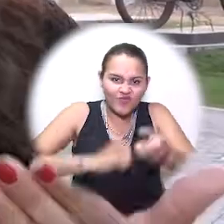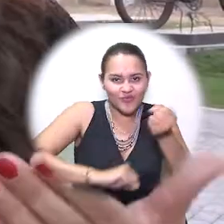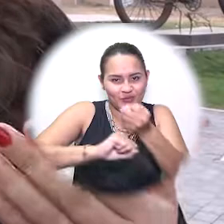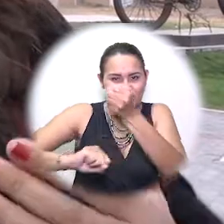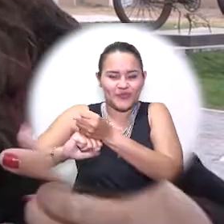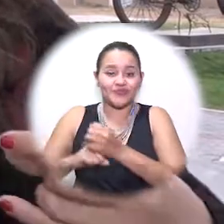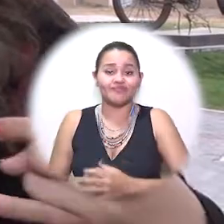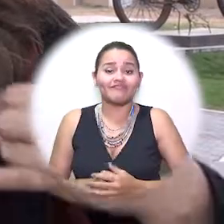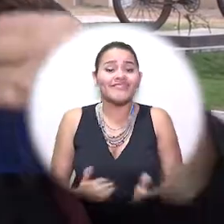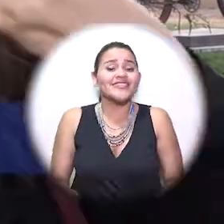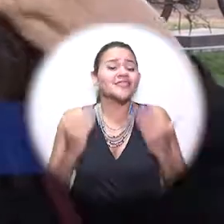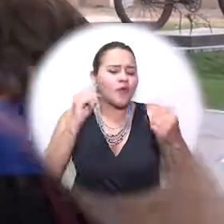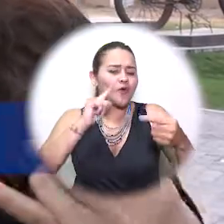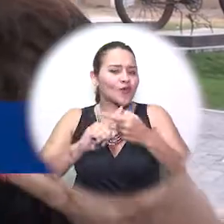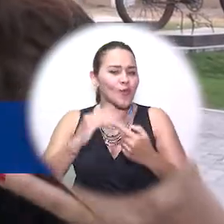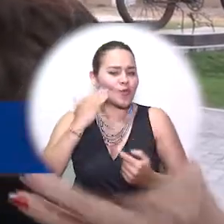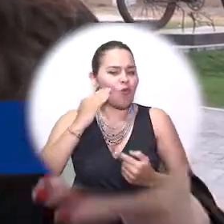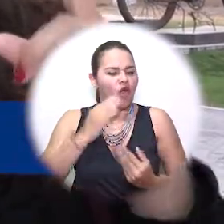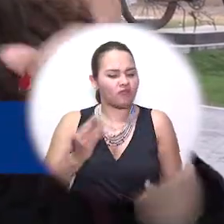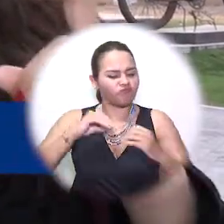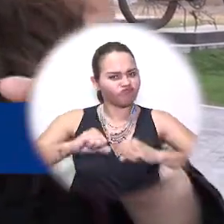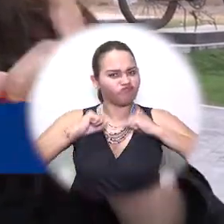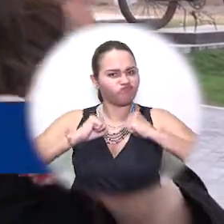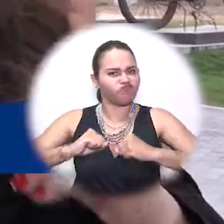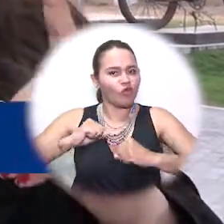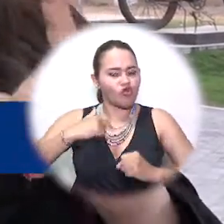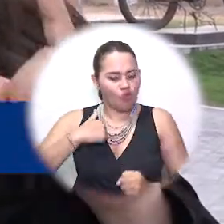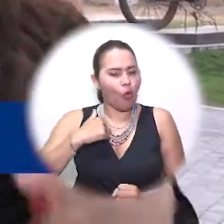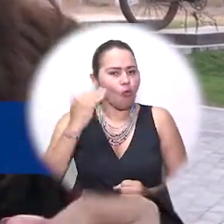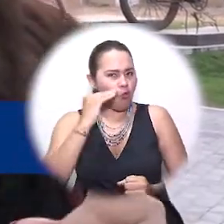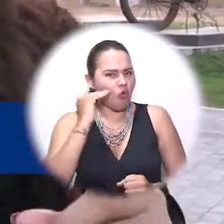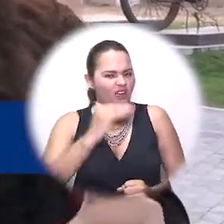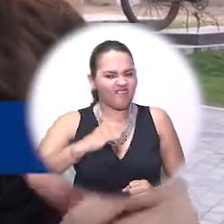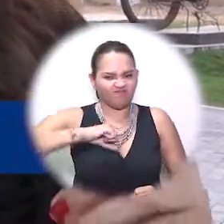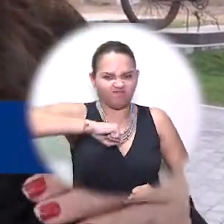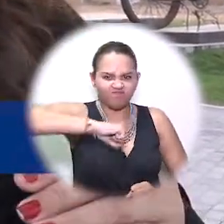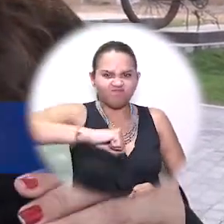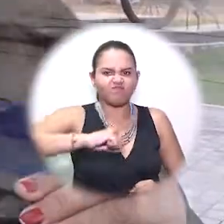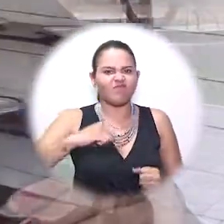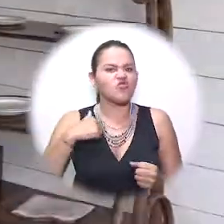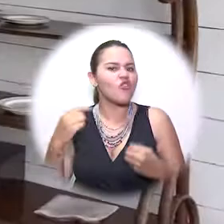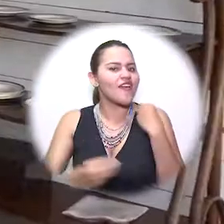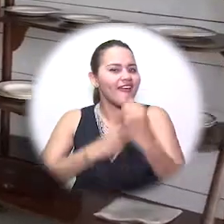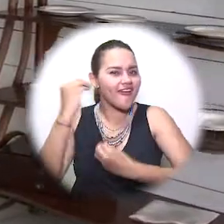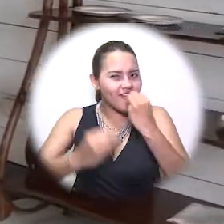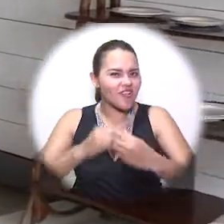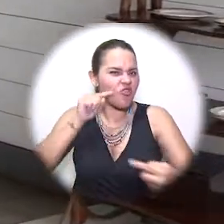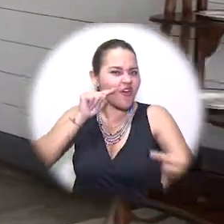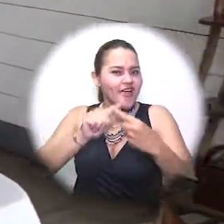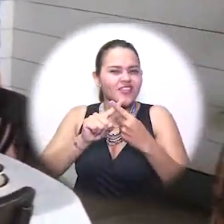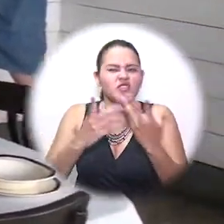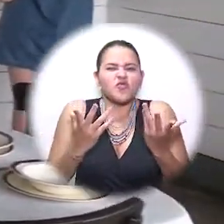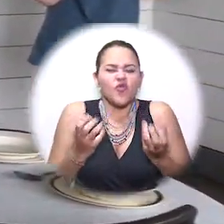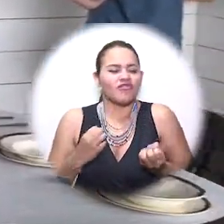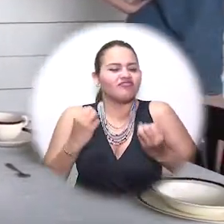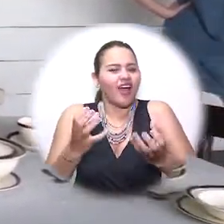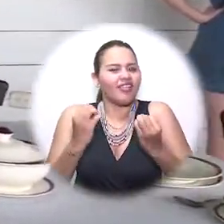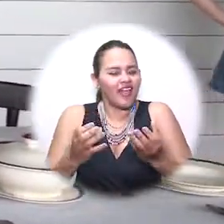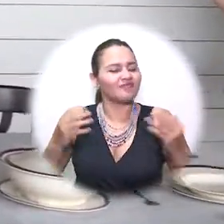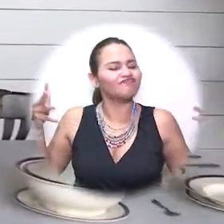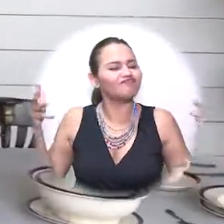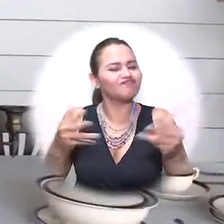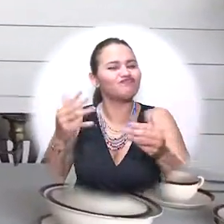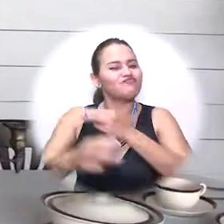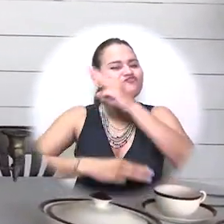empoderes, para que conozcas tus derechos, para que también seas propositivo, para que sepas hasta dónde eres capaz de llegar y aportar